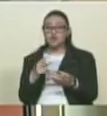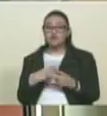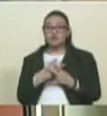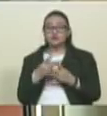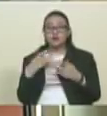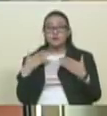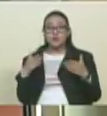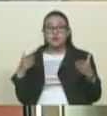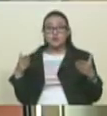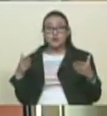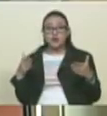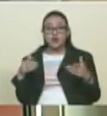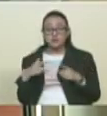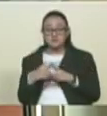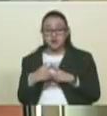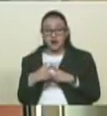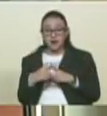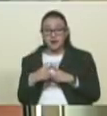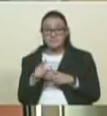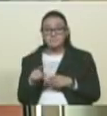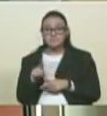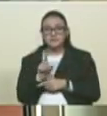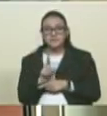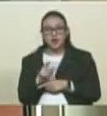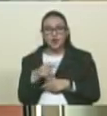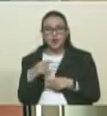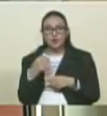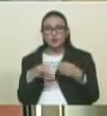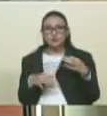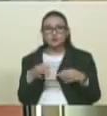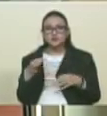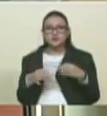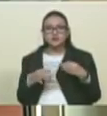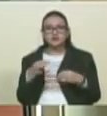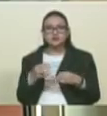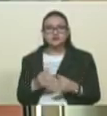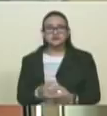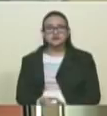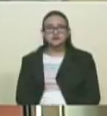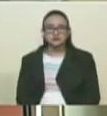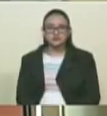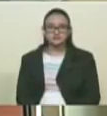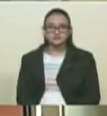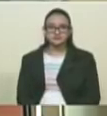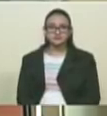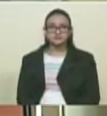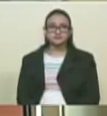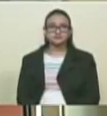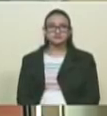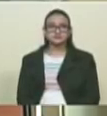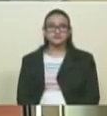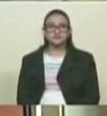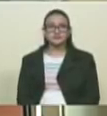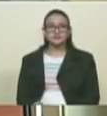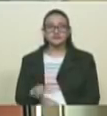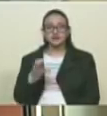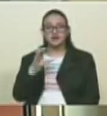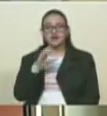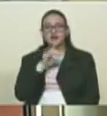y Primera Justicia. Porque hay una gente que dice, Causa R no va a participar. Es que el Causa R no es un partido político.